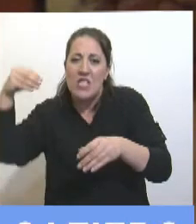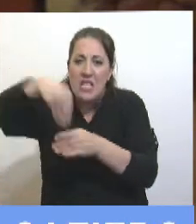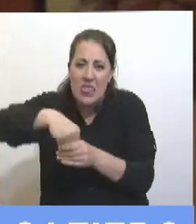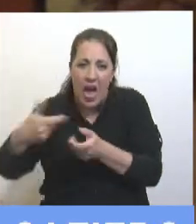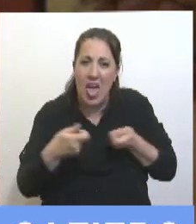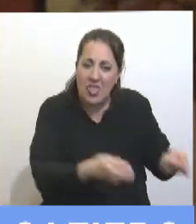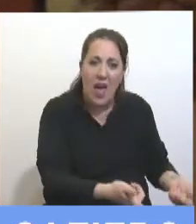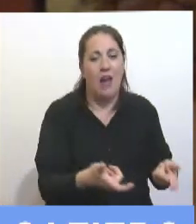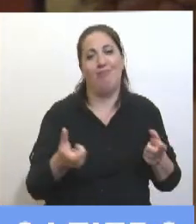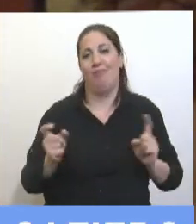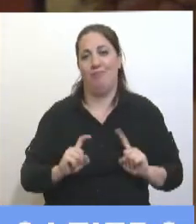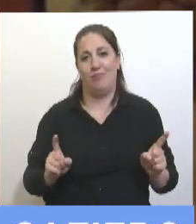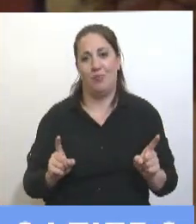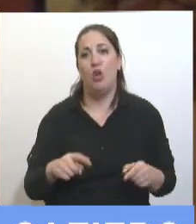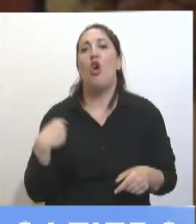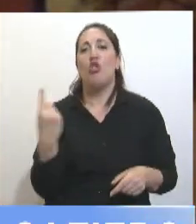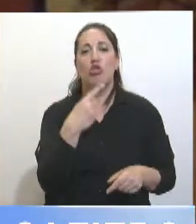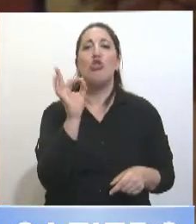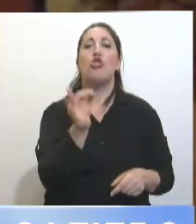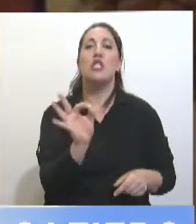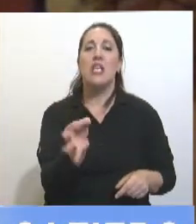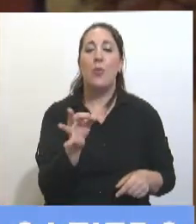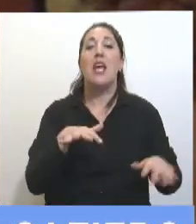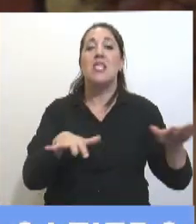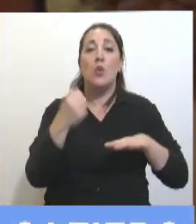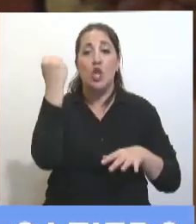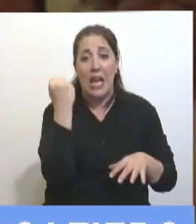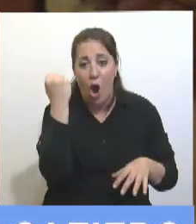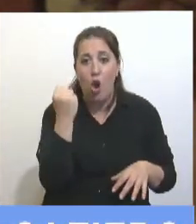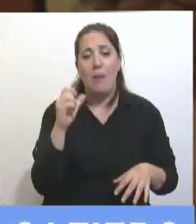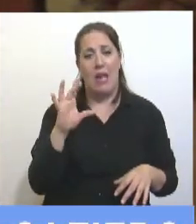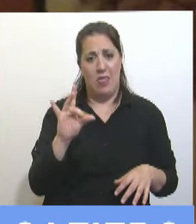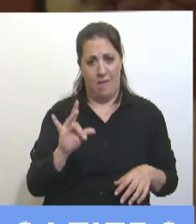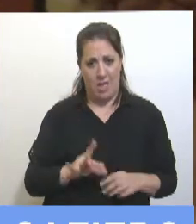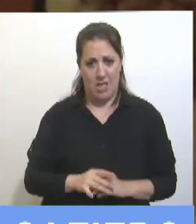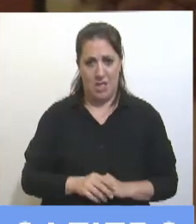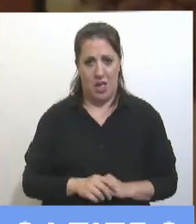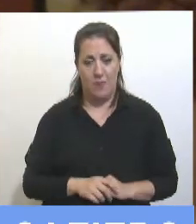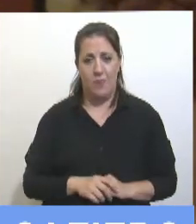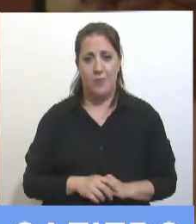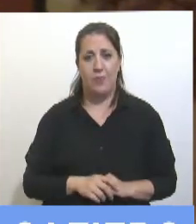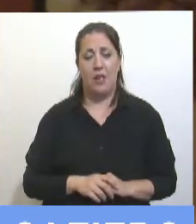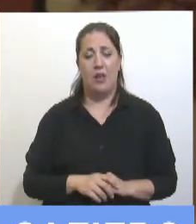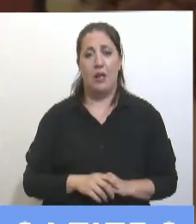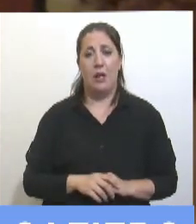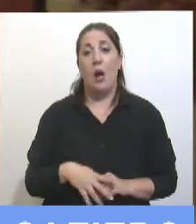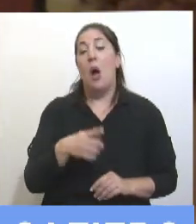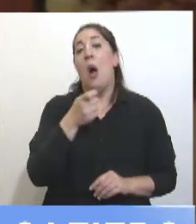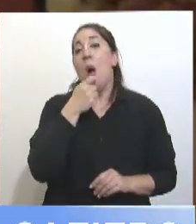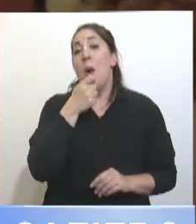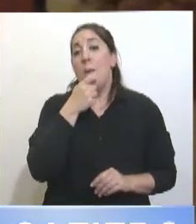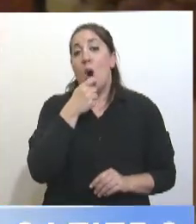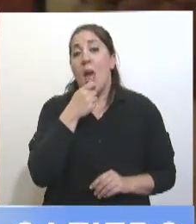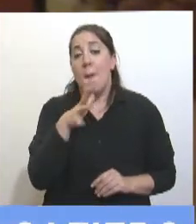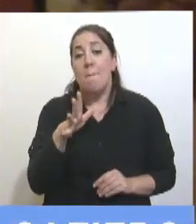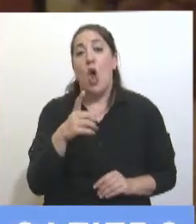Todos sabemos que la situación económica es compleja, pero que, por ejemplo, la